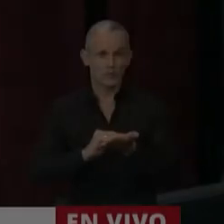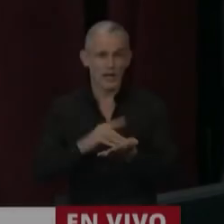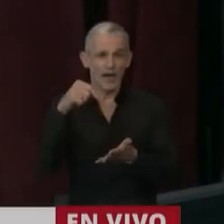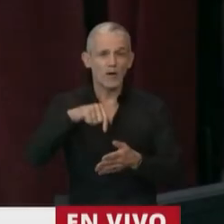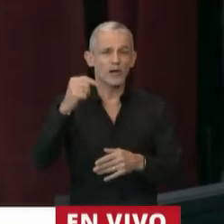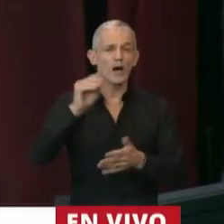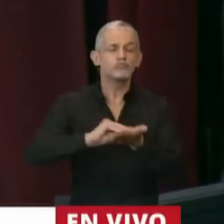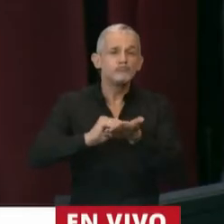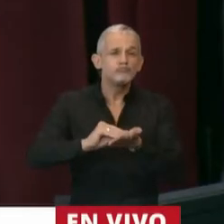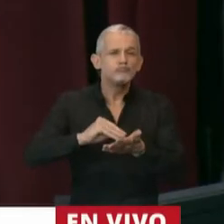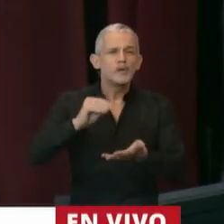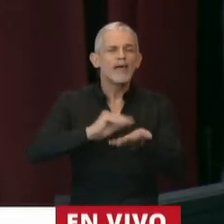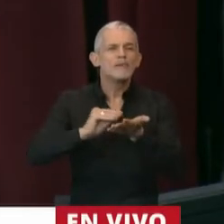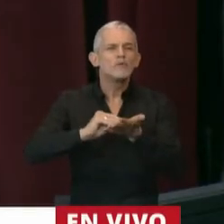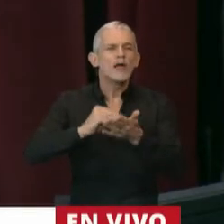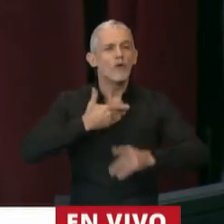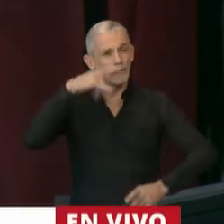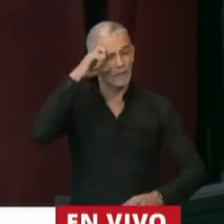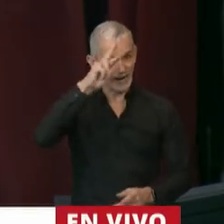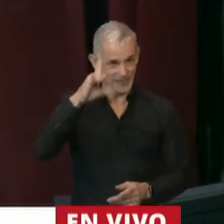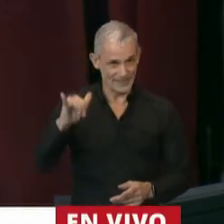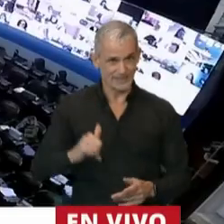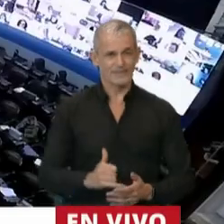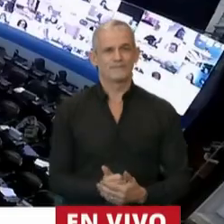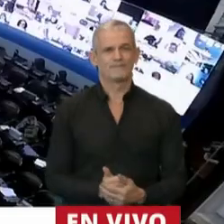Tiene la palabra el diputado Eduardo Fernández.